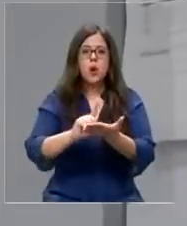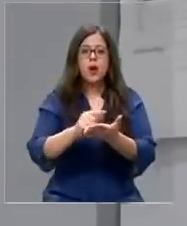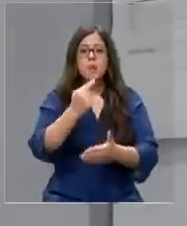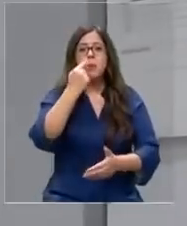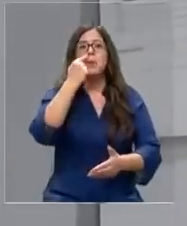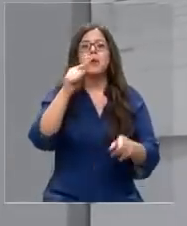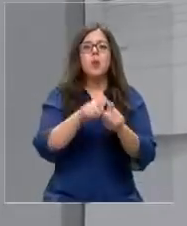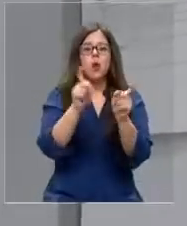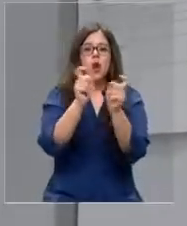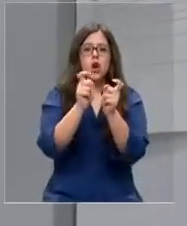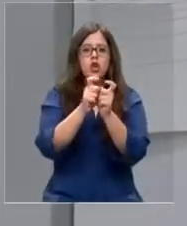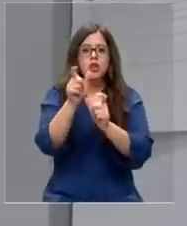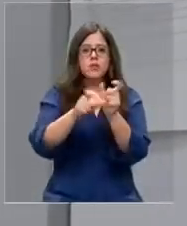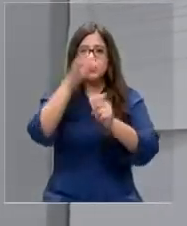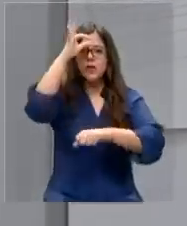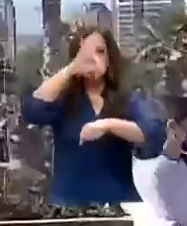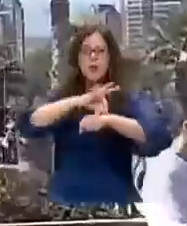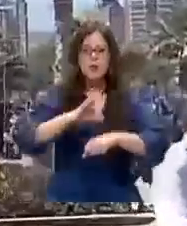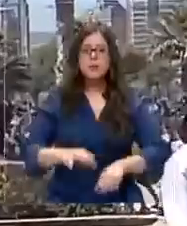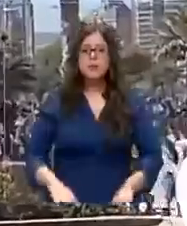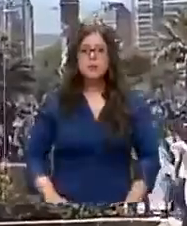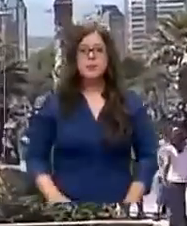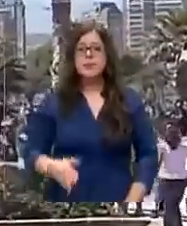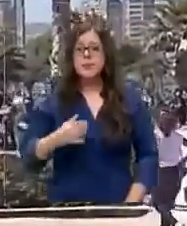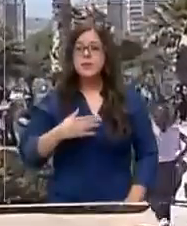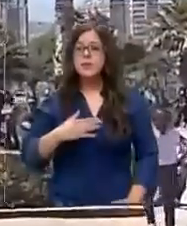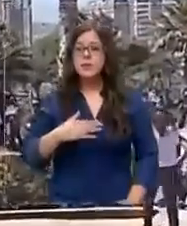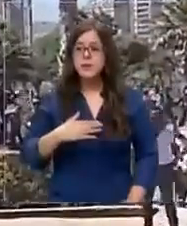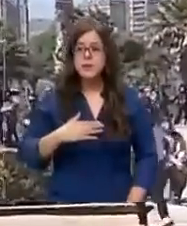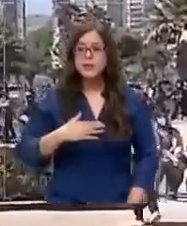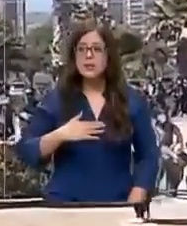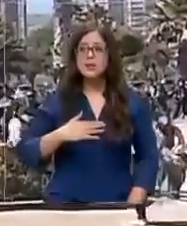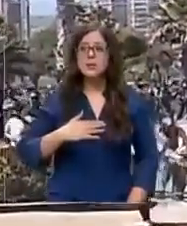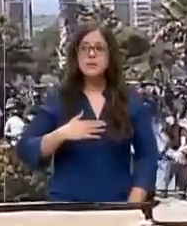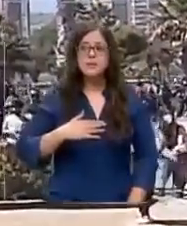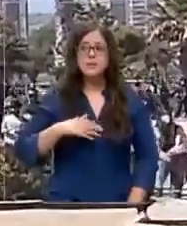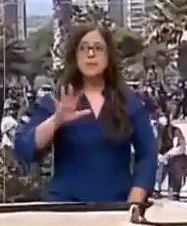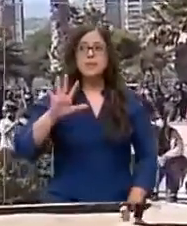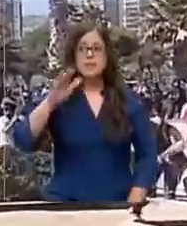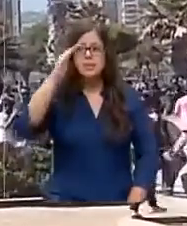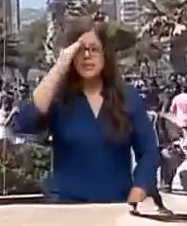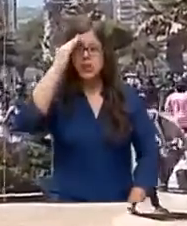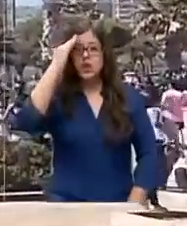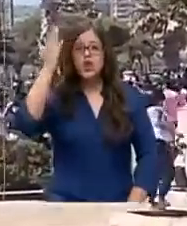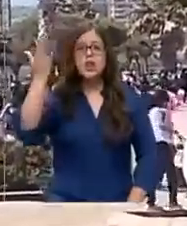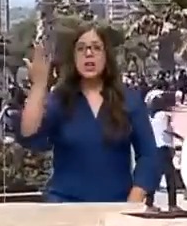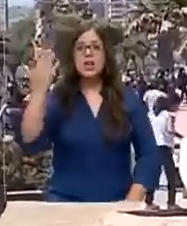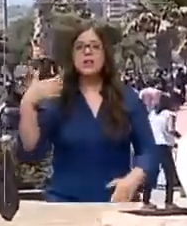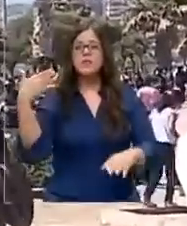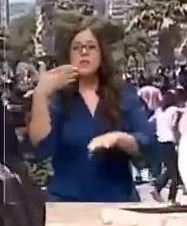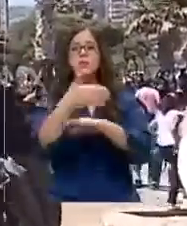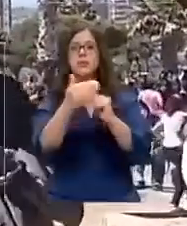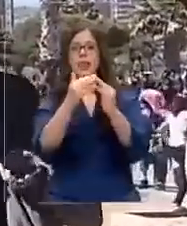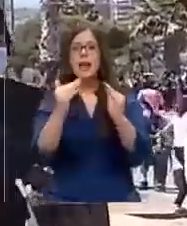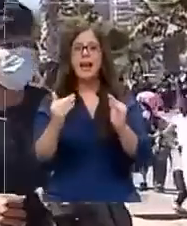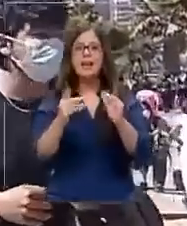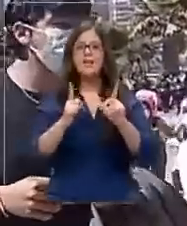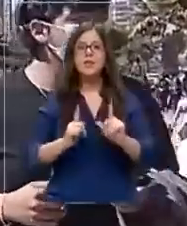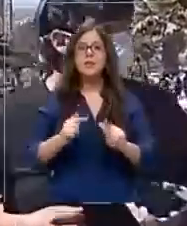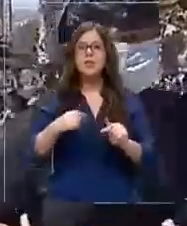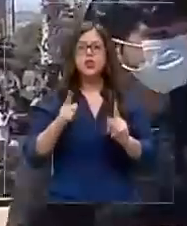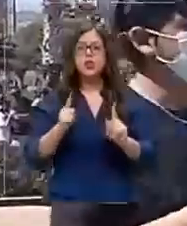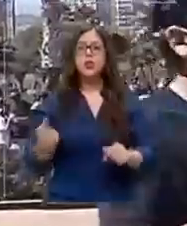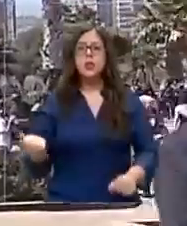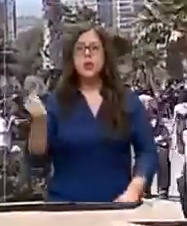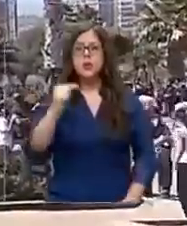por tener contacto con enfermos de COVID. Me mandaron cinco días para la casa del trabajo, entonces tengo que venir